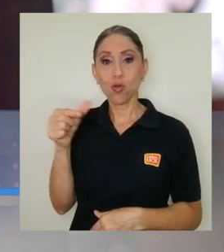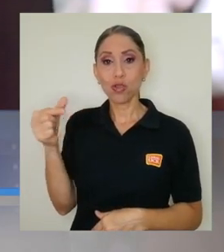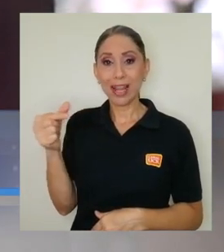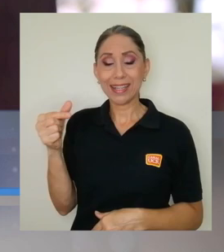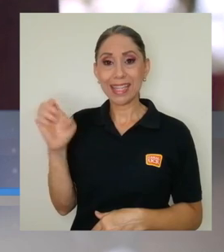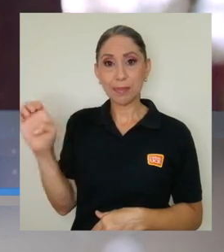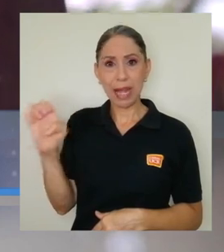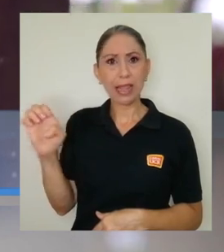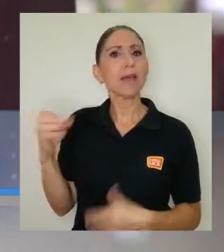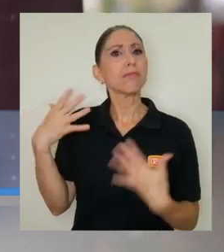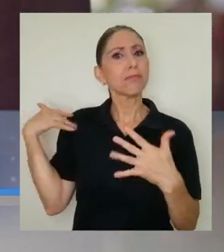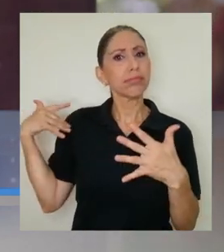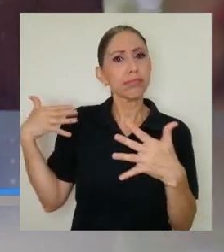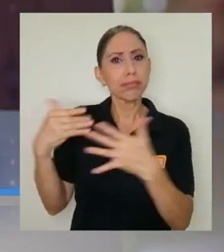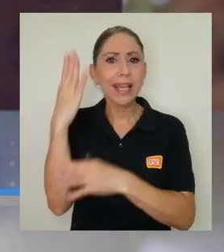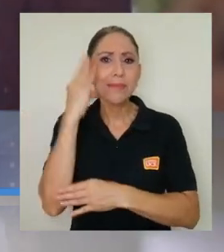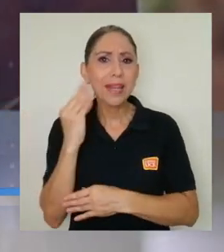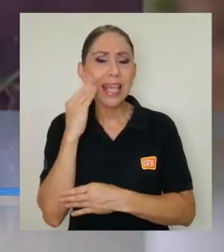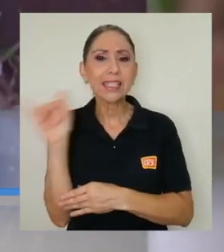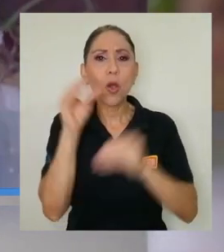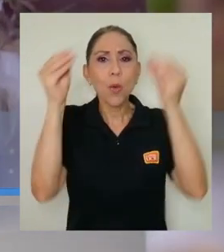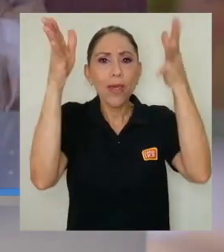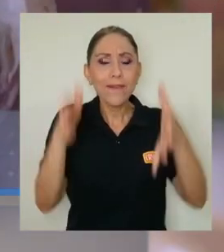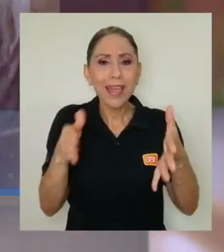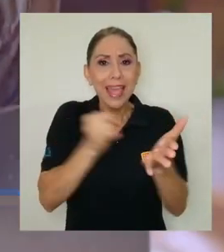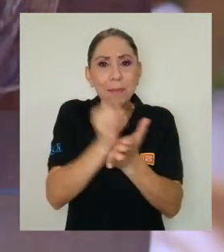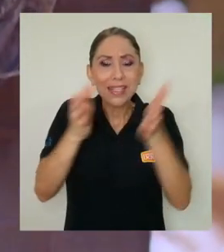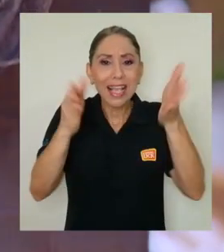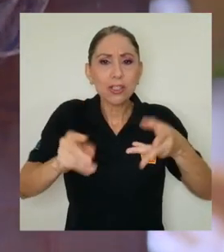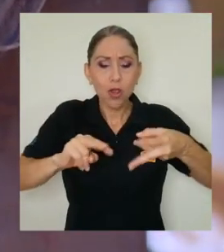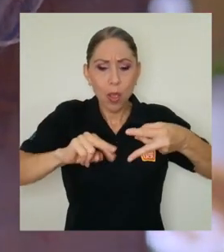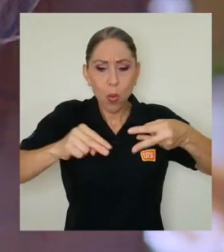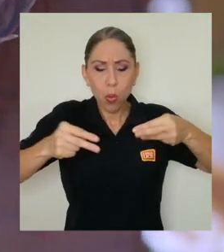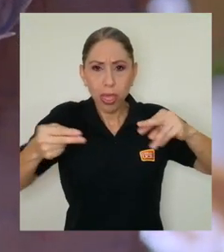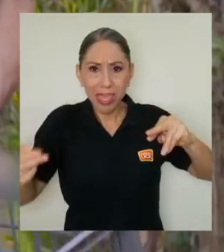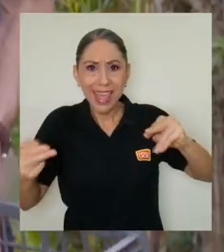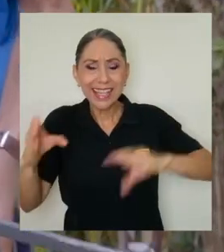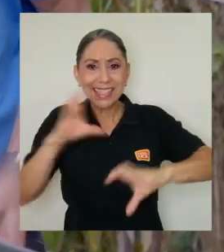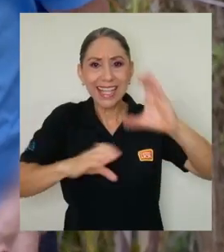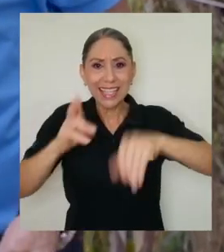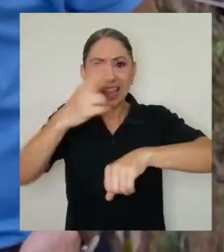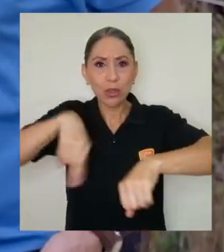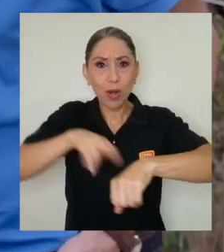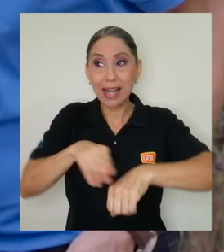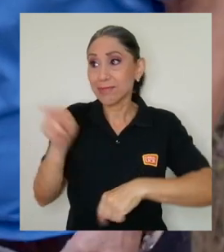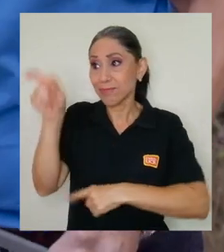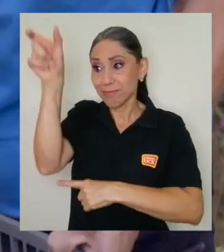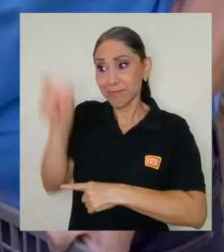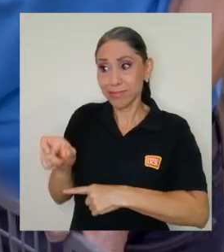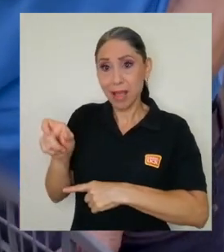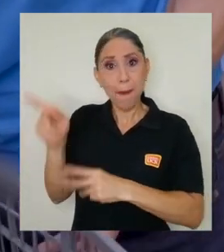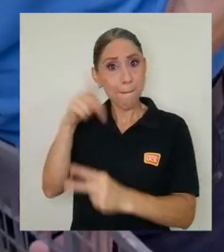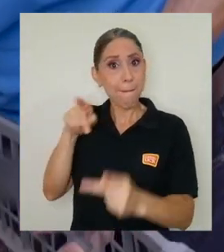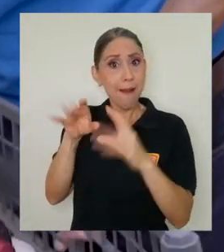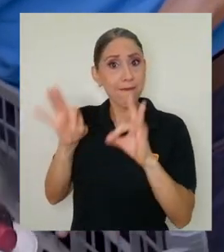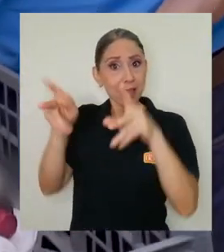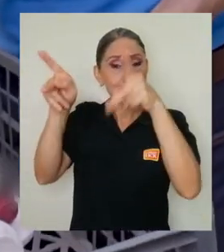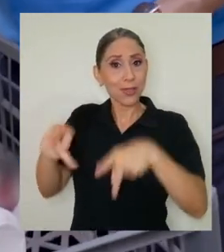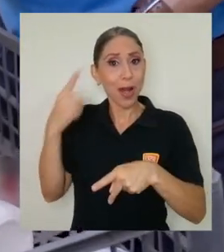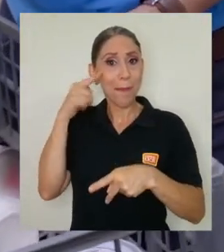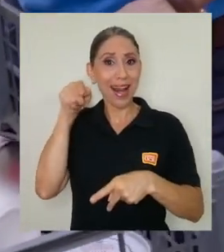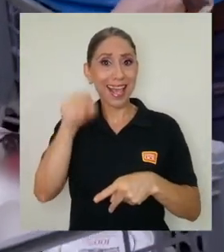amplia experiencia como docente e investigador en genética molecular y ciencias naturales, lo que lo convirtió en una figura idónea para este fin.